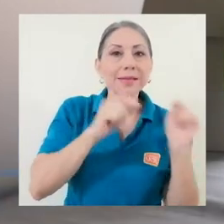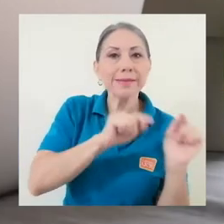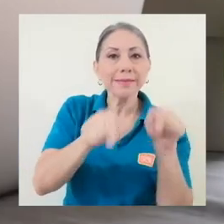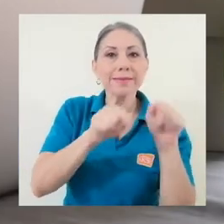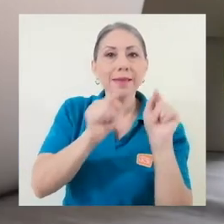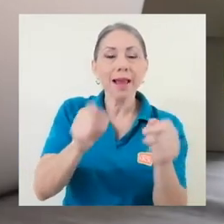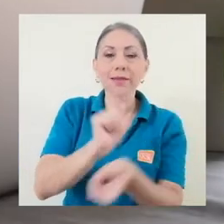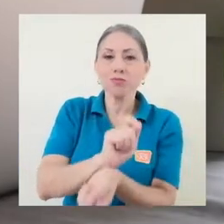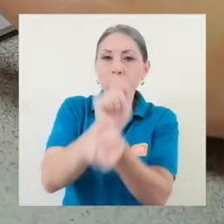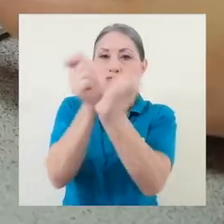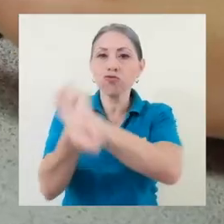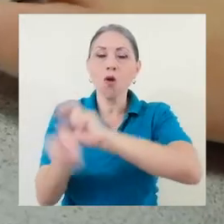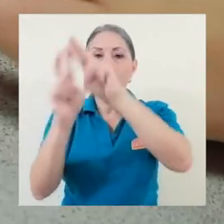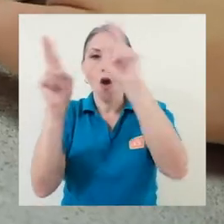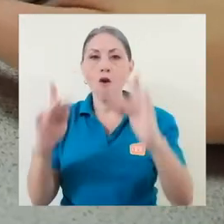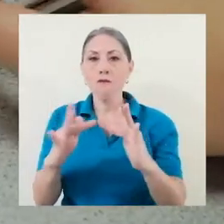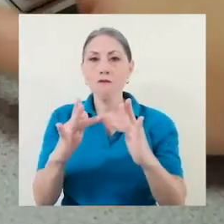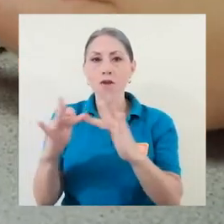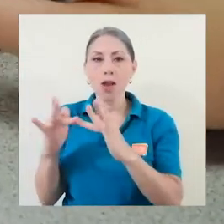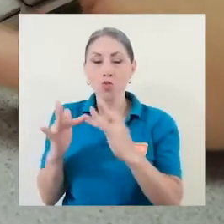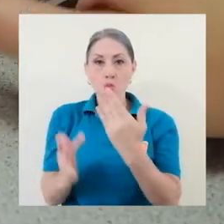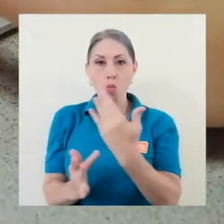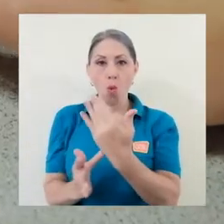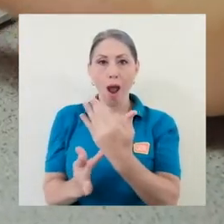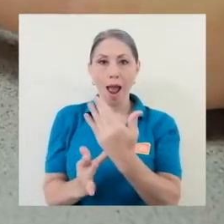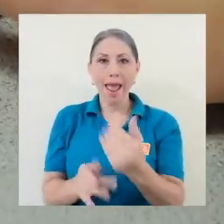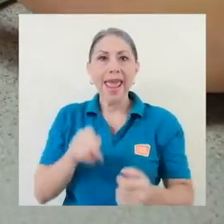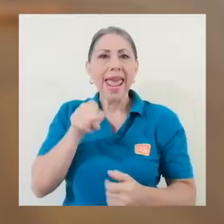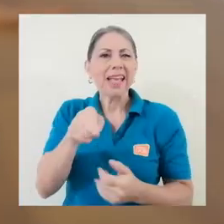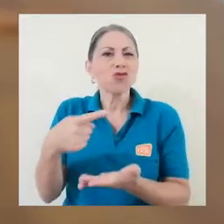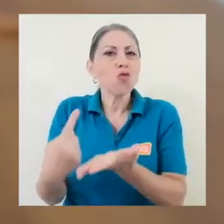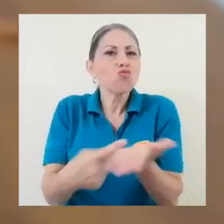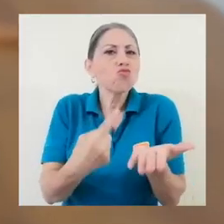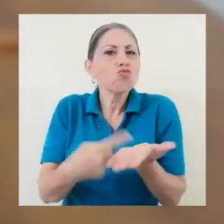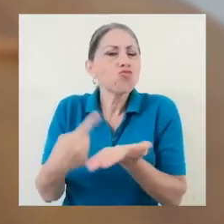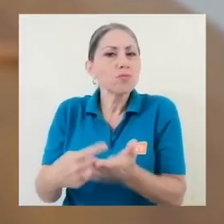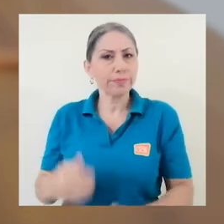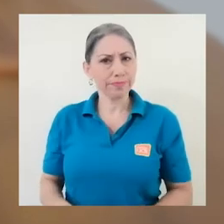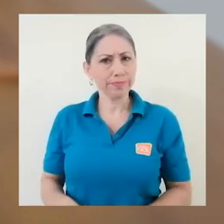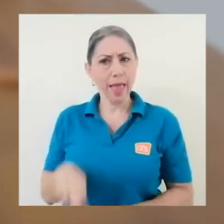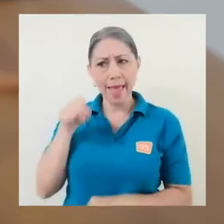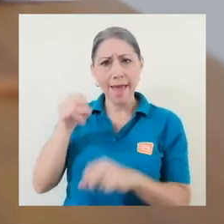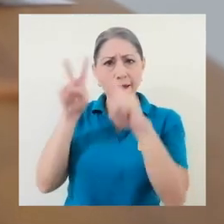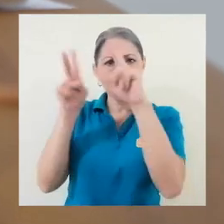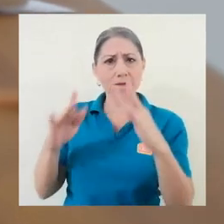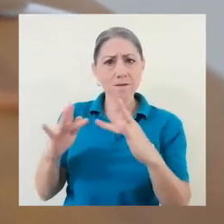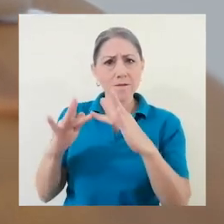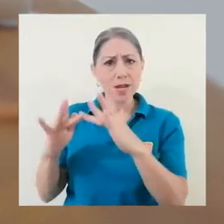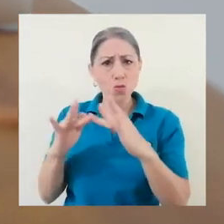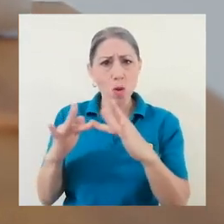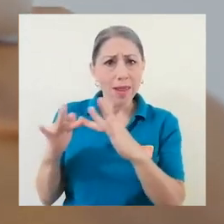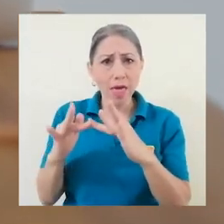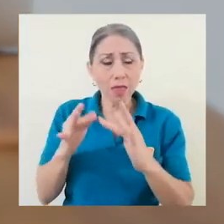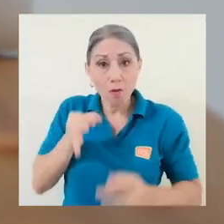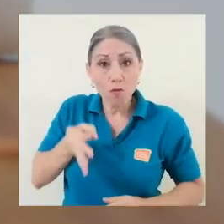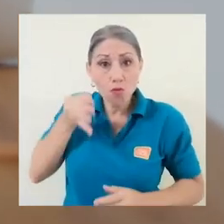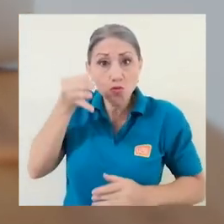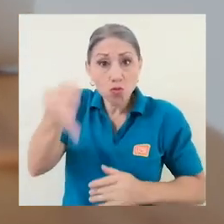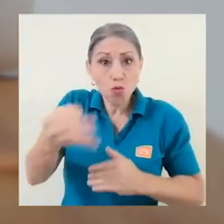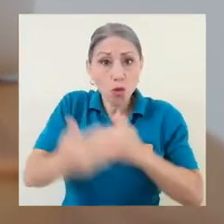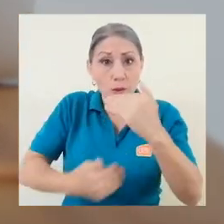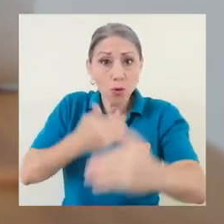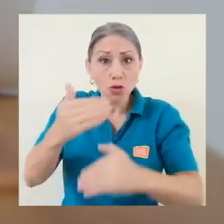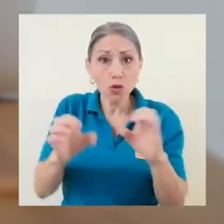clases virtuales. Y esto ha puesto en discusión si la virtualidad es el futuro del proceso